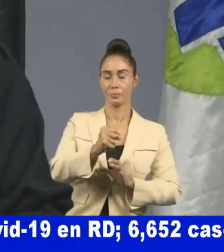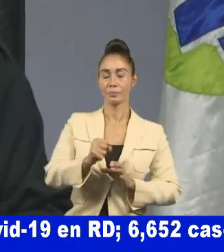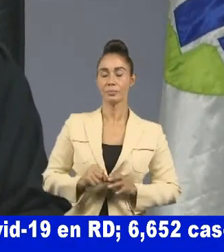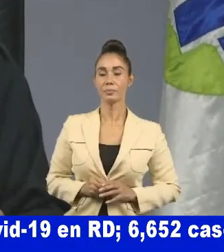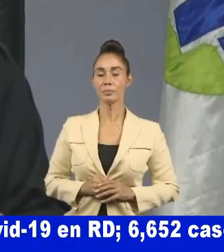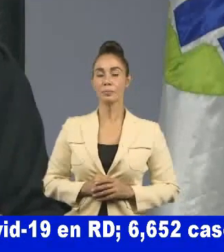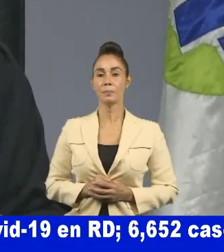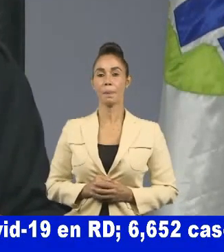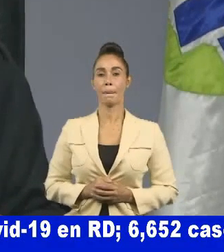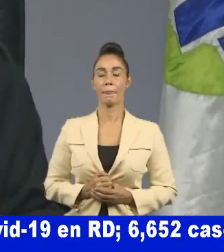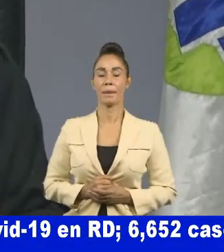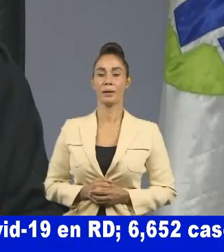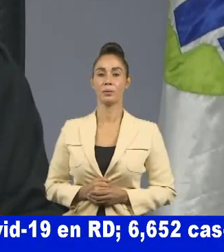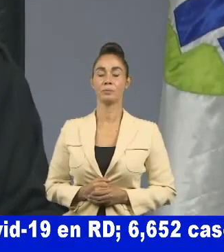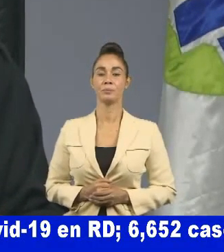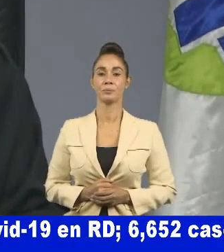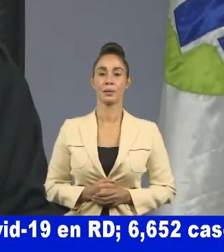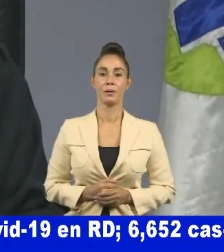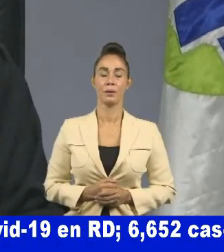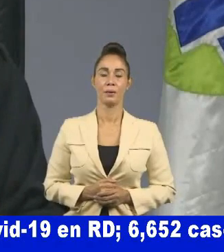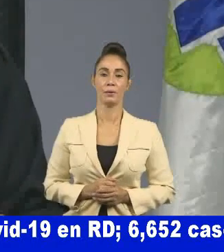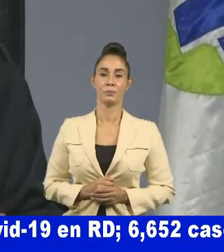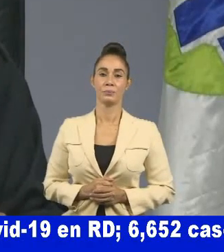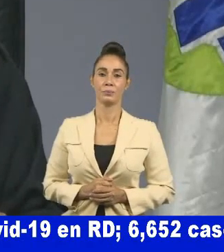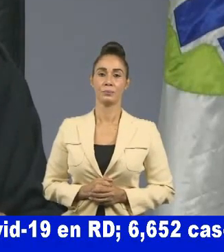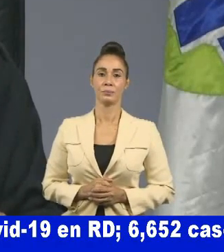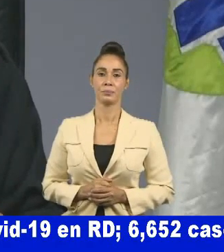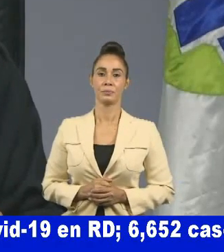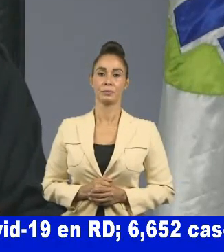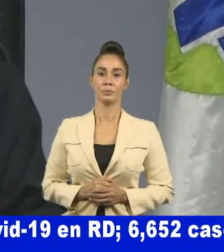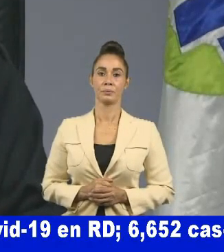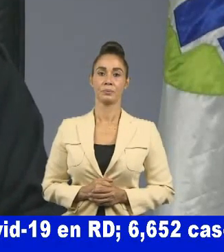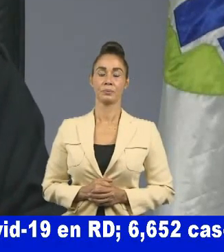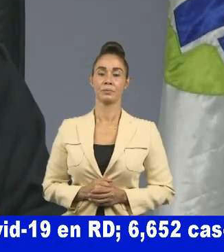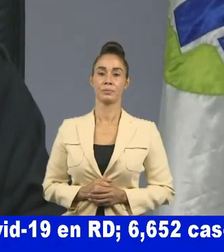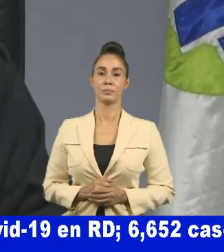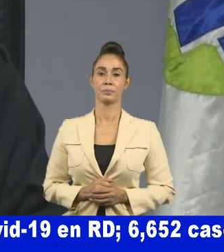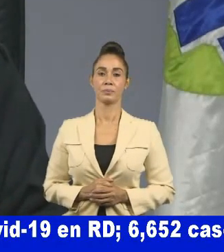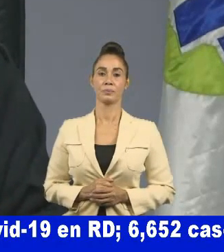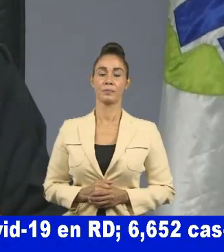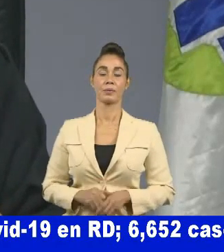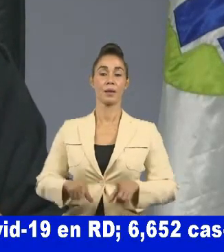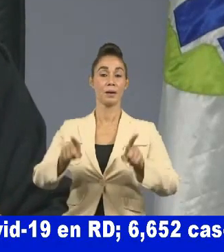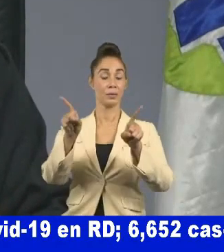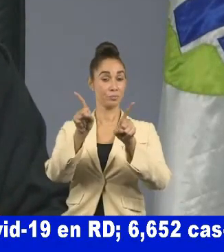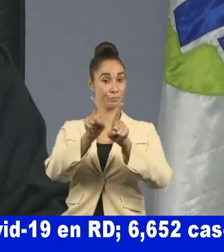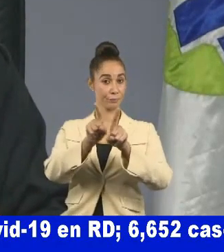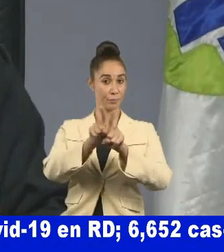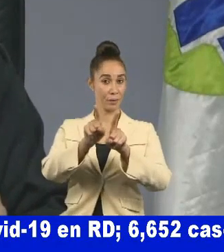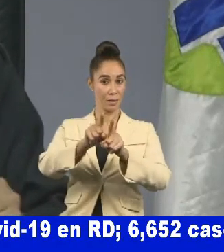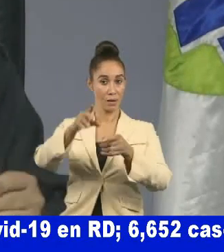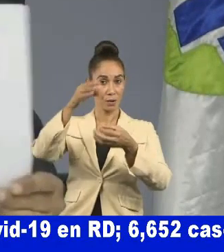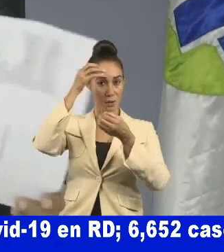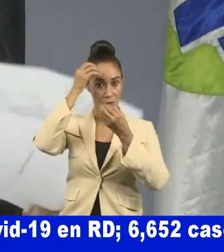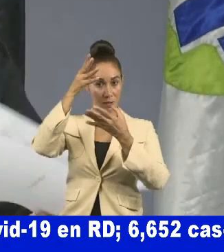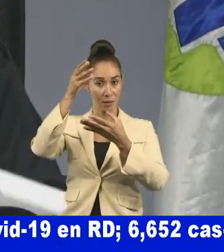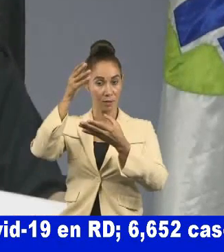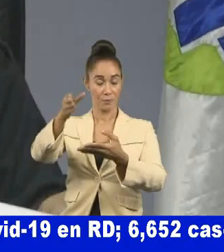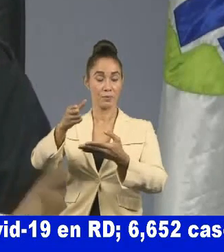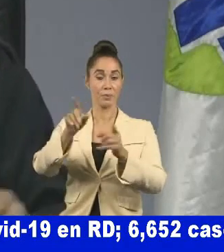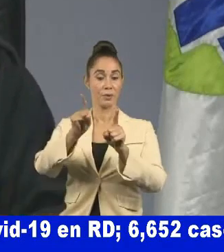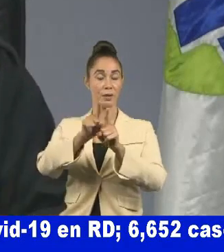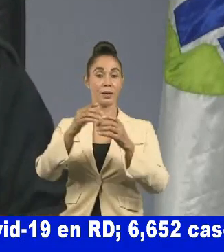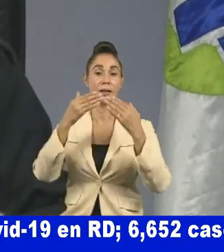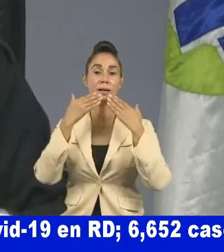Igualmente, queremos informar y agradecer al Obispo